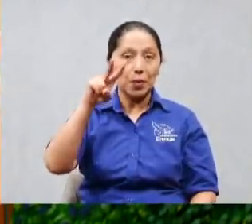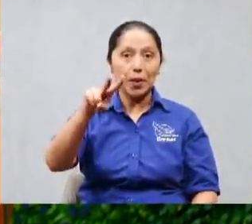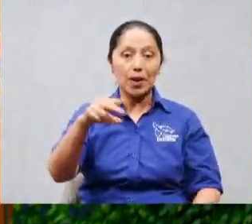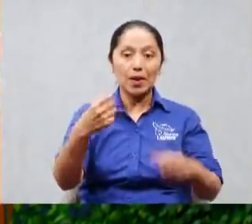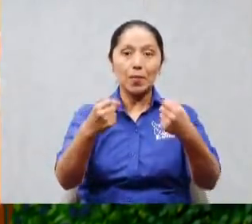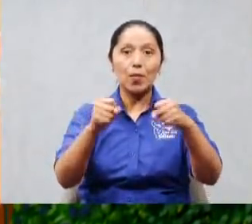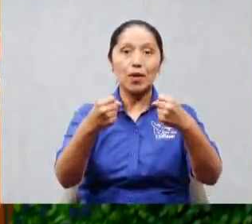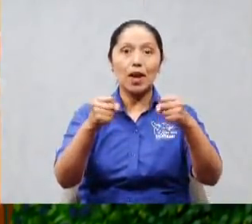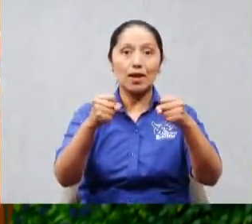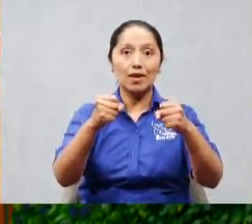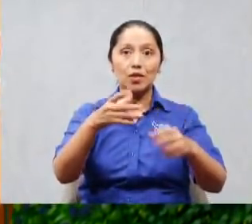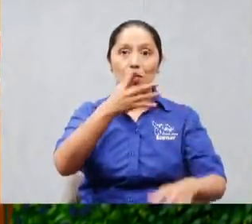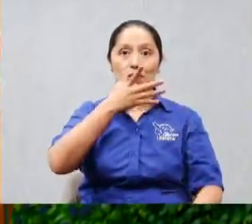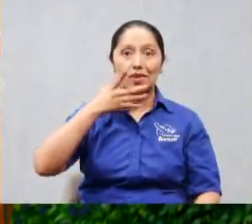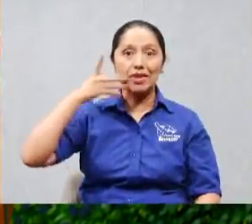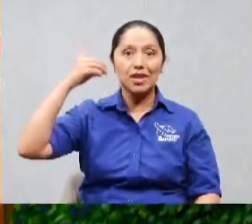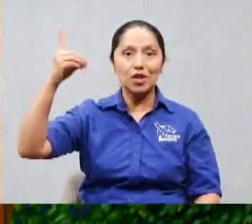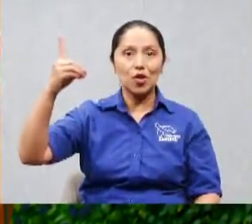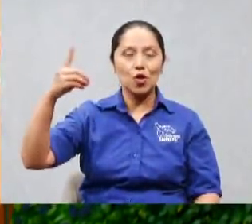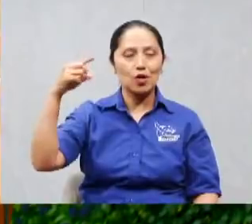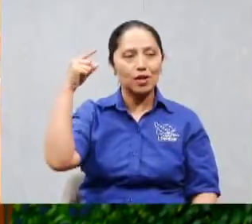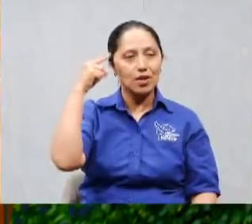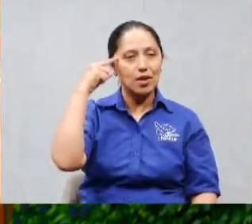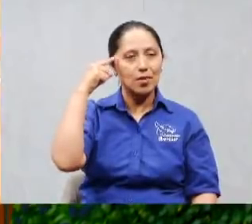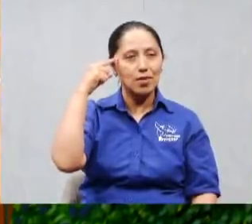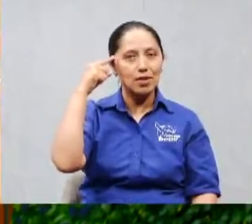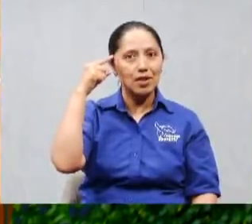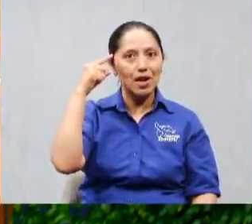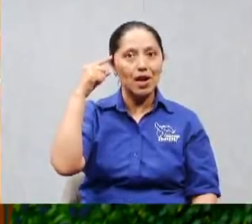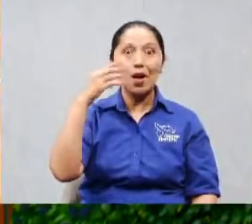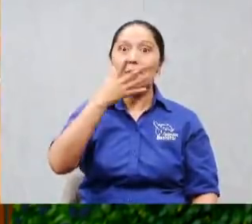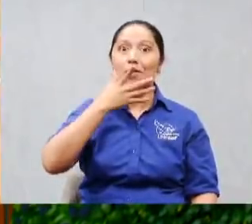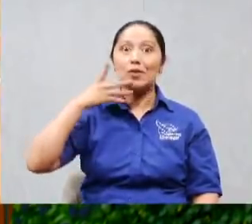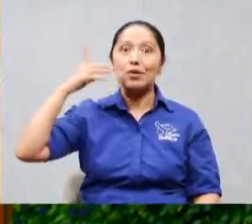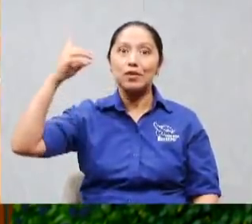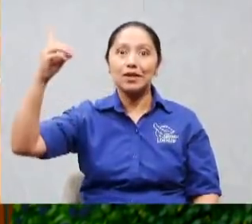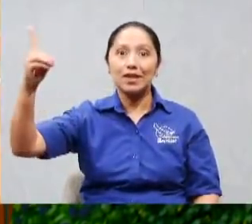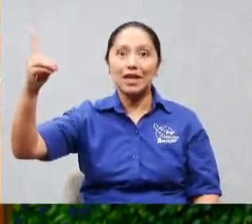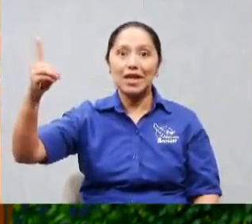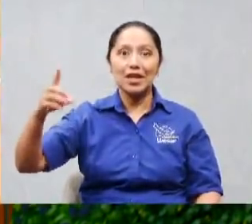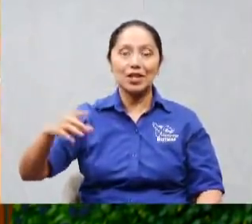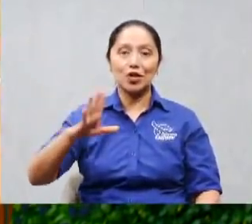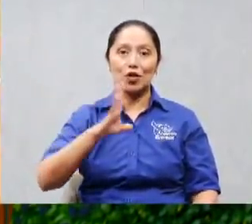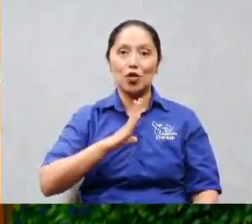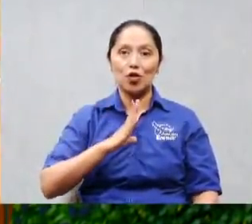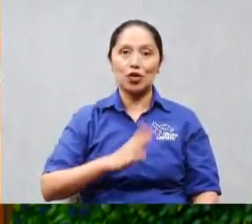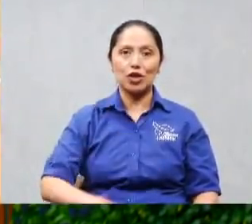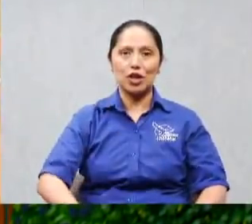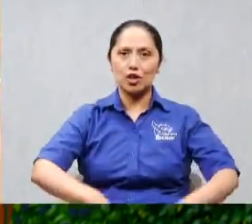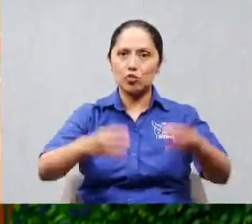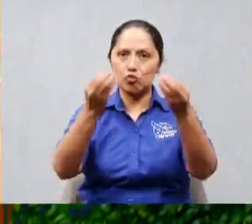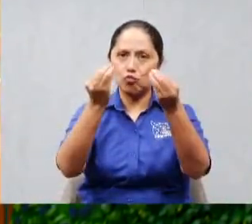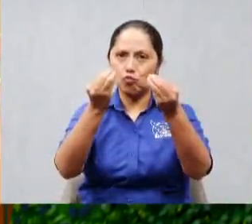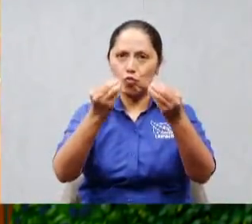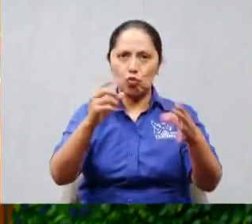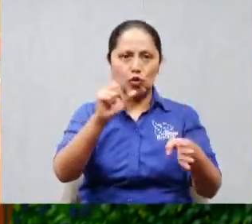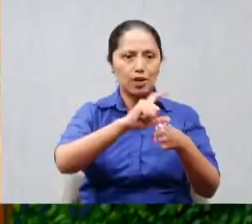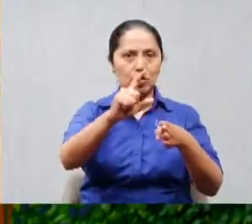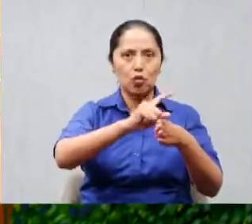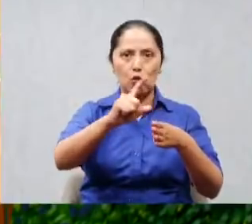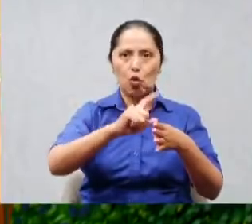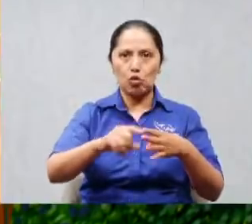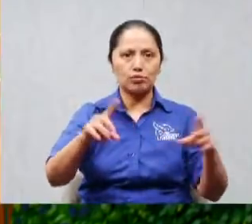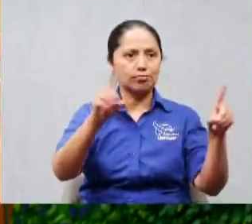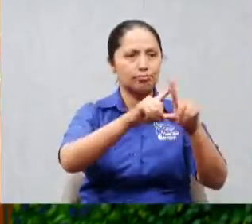consideramos la creación de Dios, nos damos cuenta que Él tiene un repertorio inagotable, infinito, y así